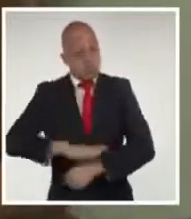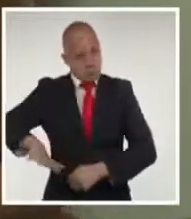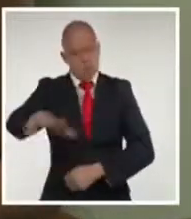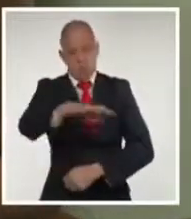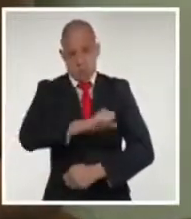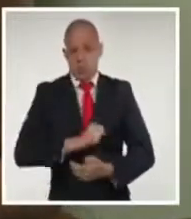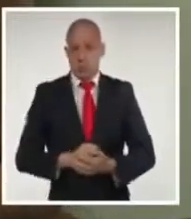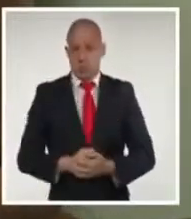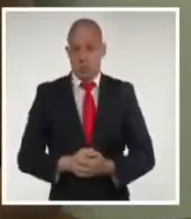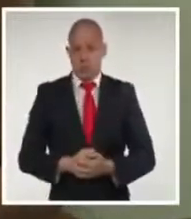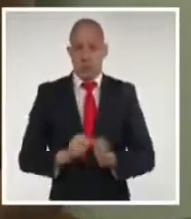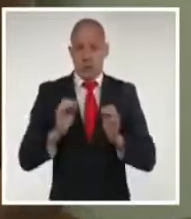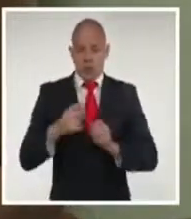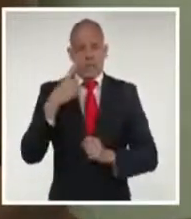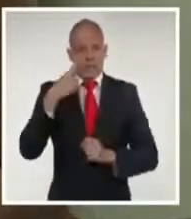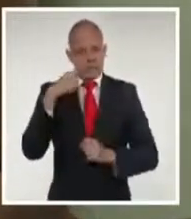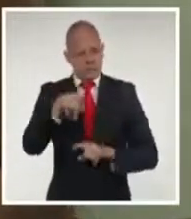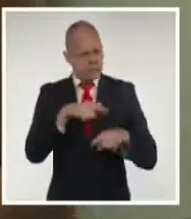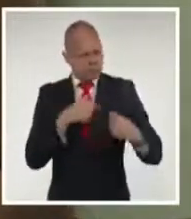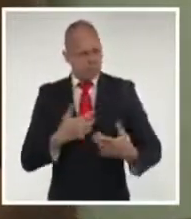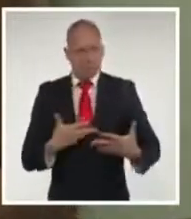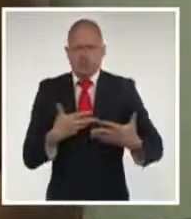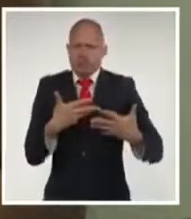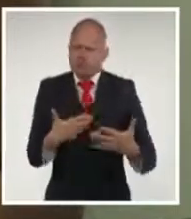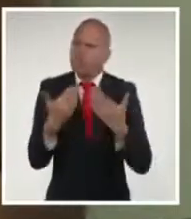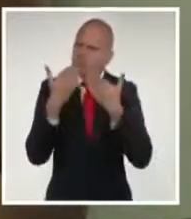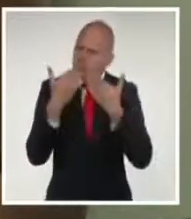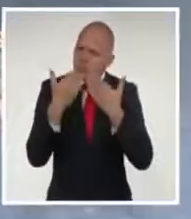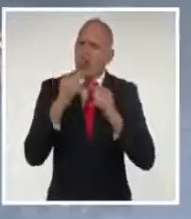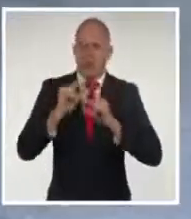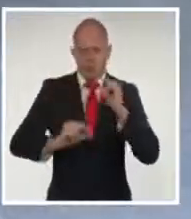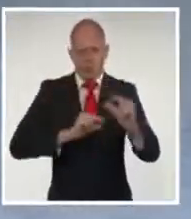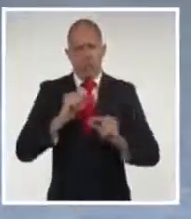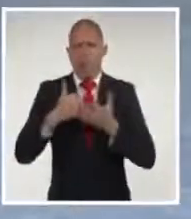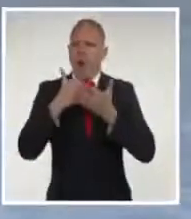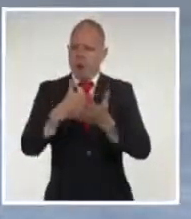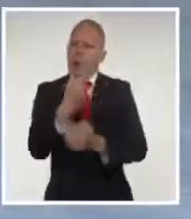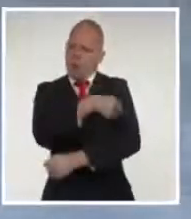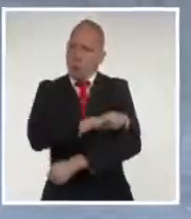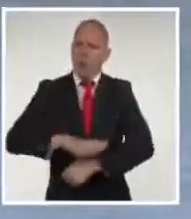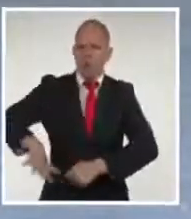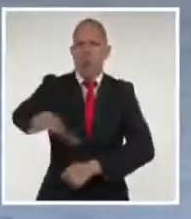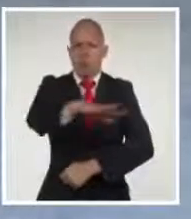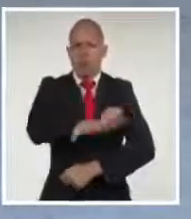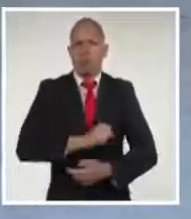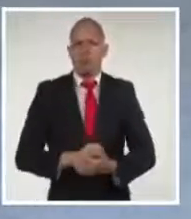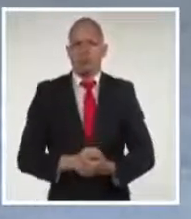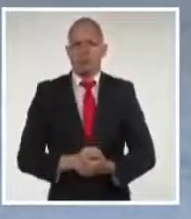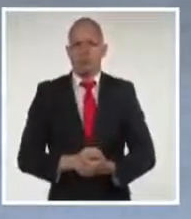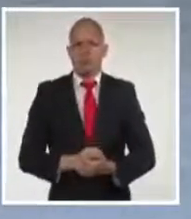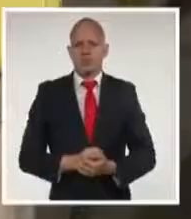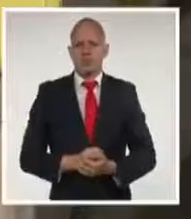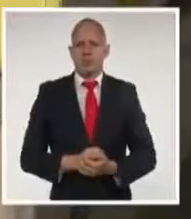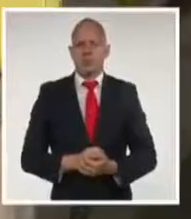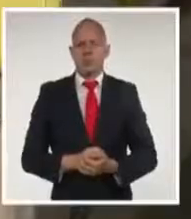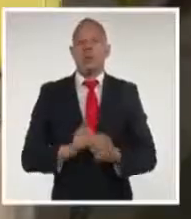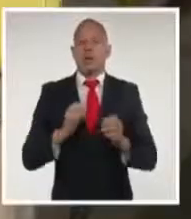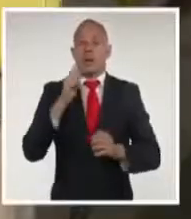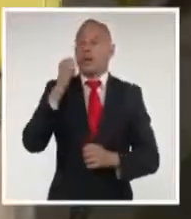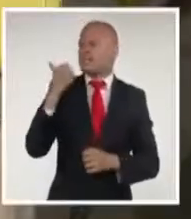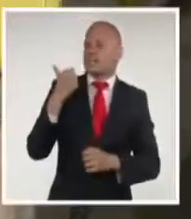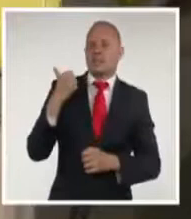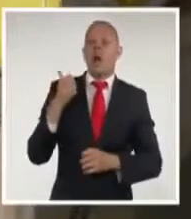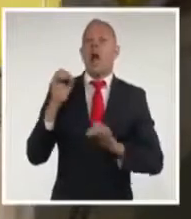apoyar y cómo la solidaridad está siendo un camino también para el pueblo de Cuba. En la unidad de aseguramiento y donativos del gobierno de La Habana,